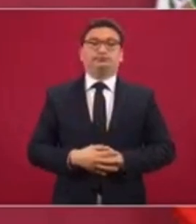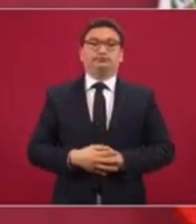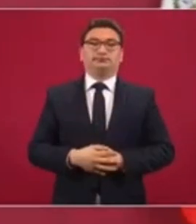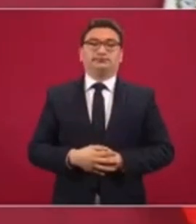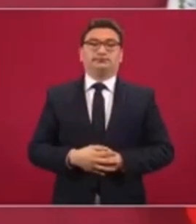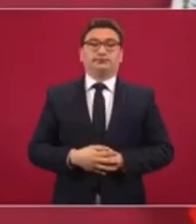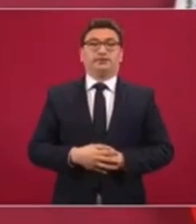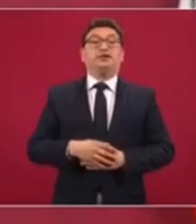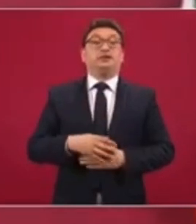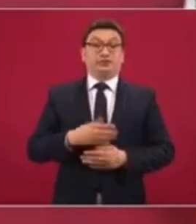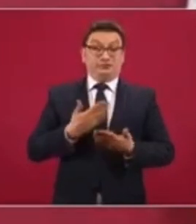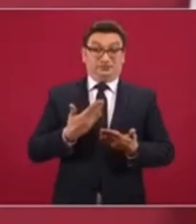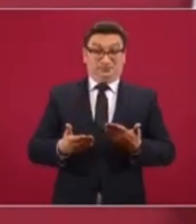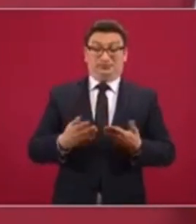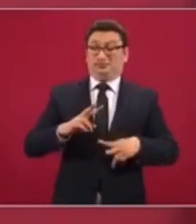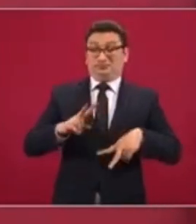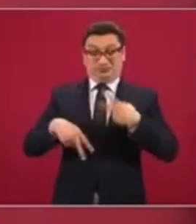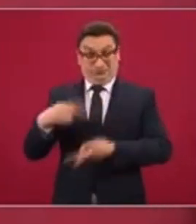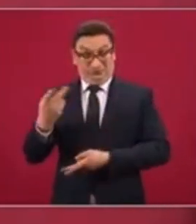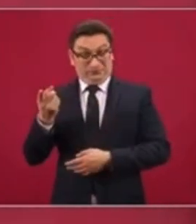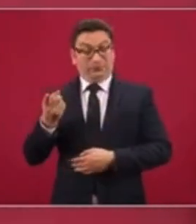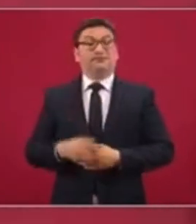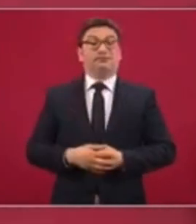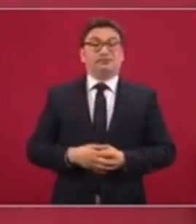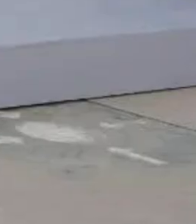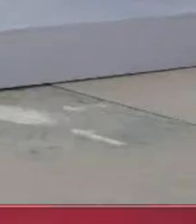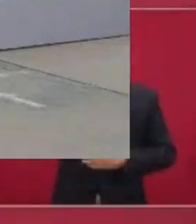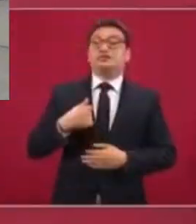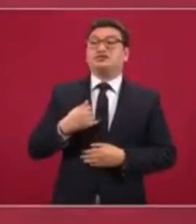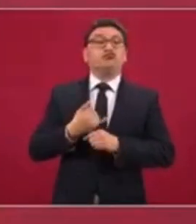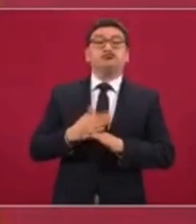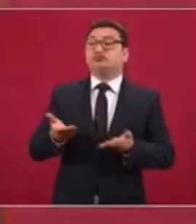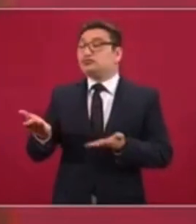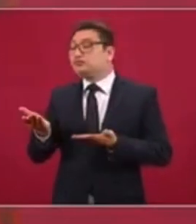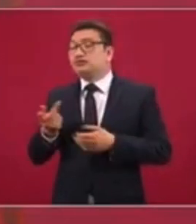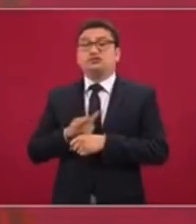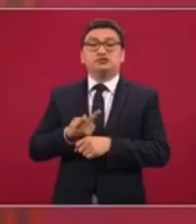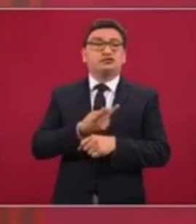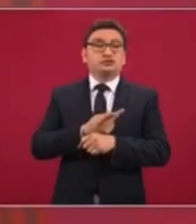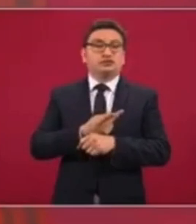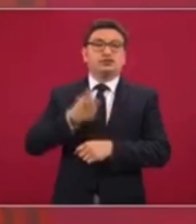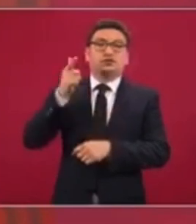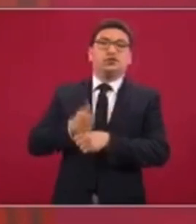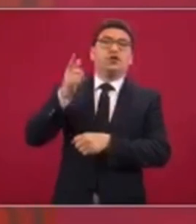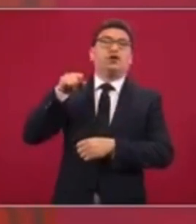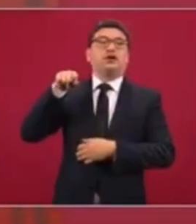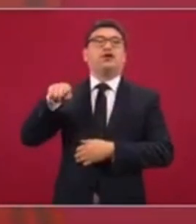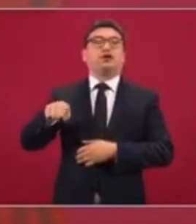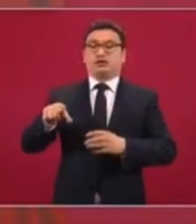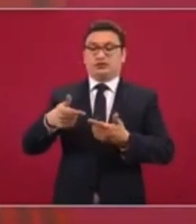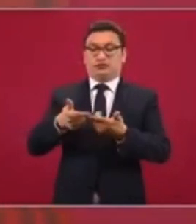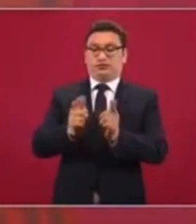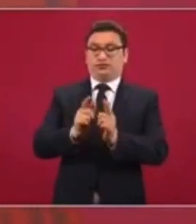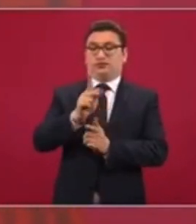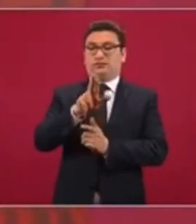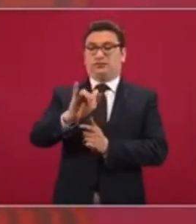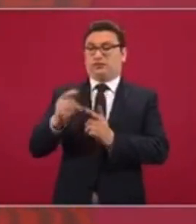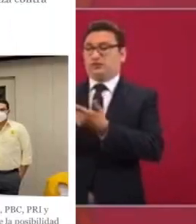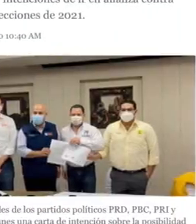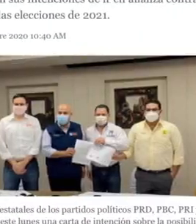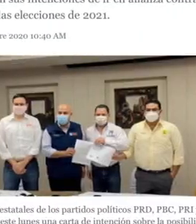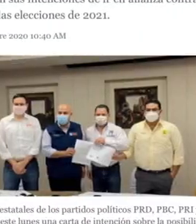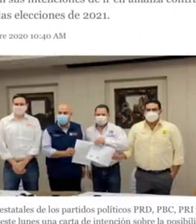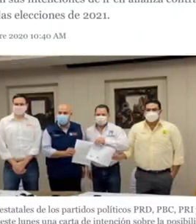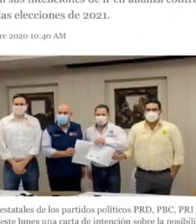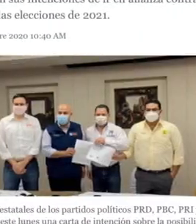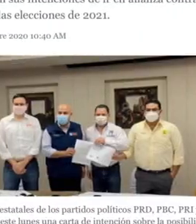Ahora que voy, me informo de que se van a liar el PRI y el PAN en